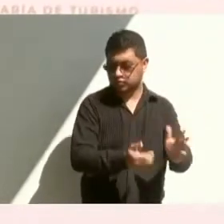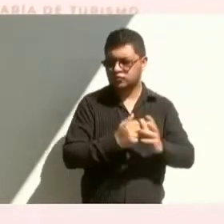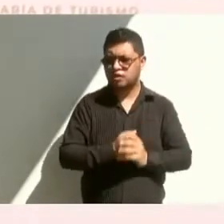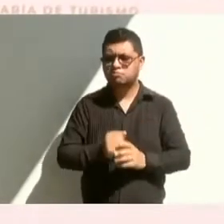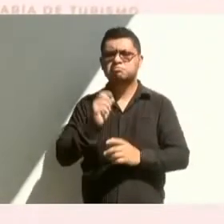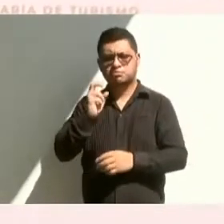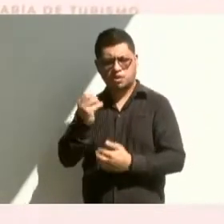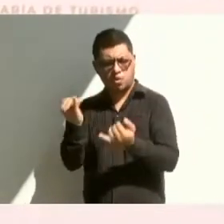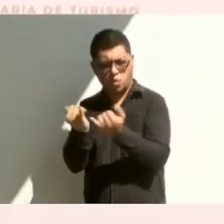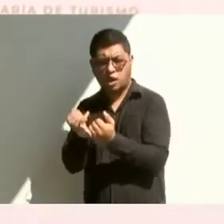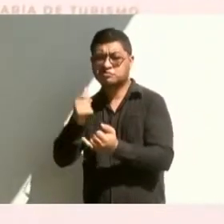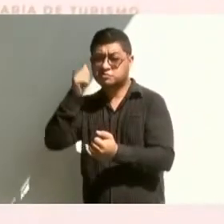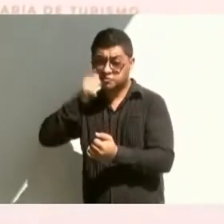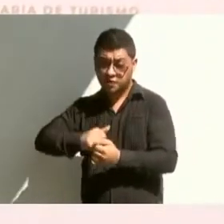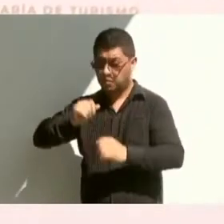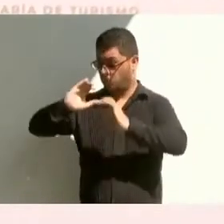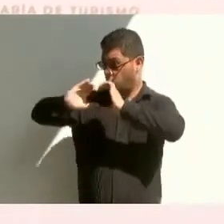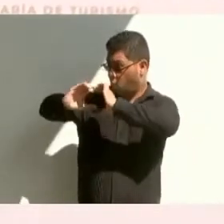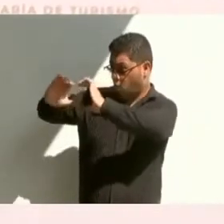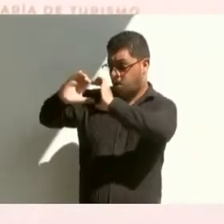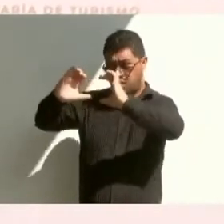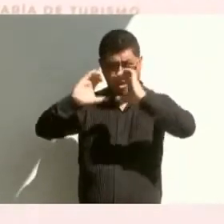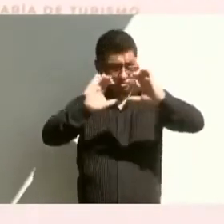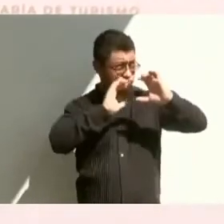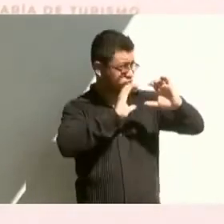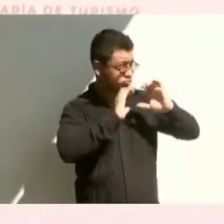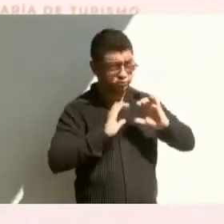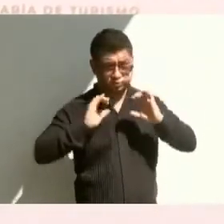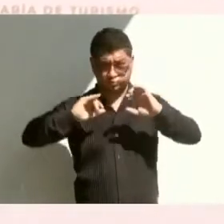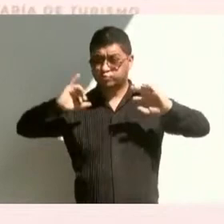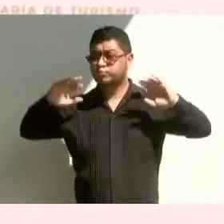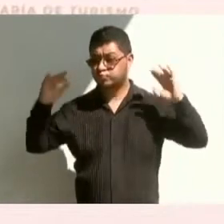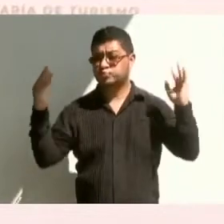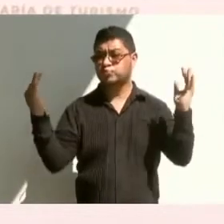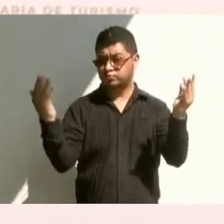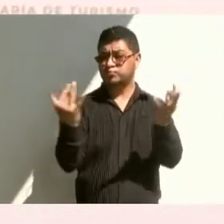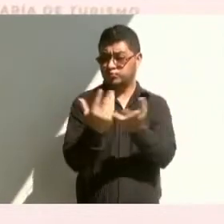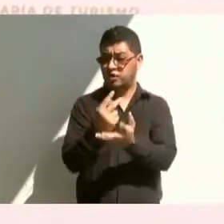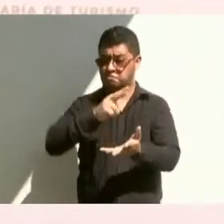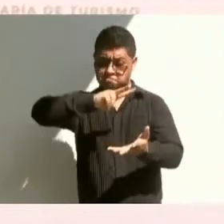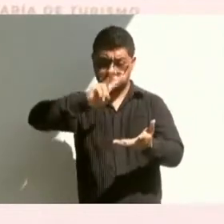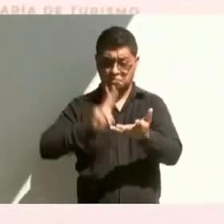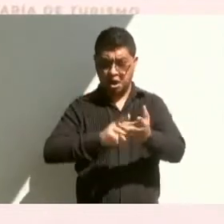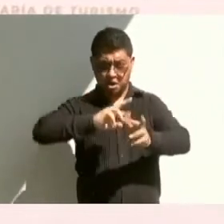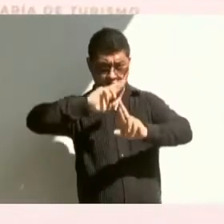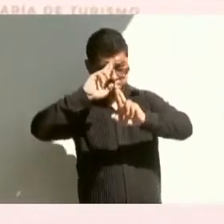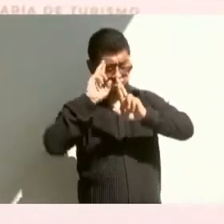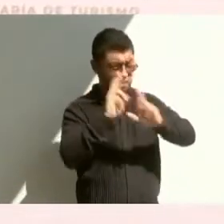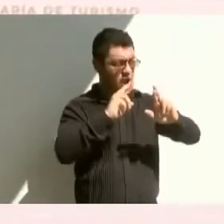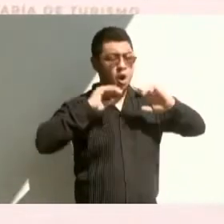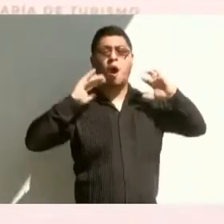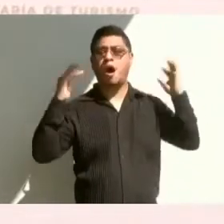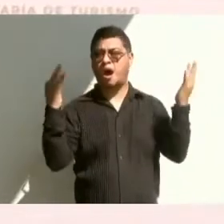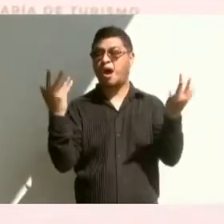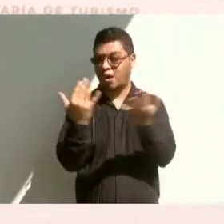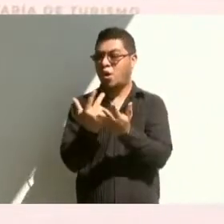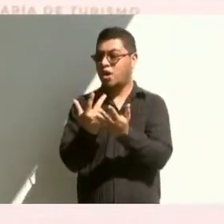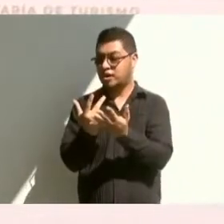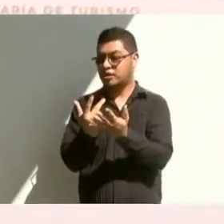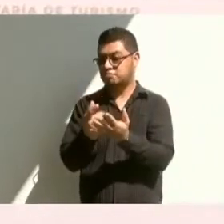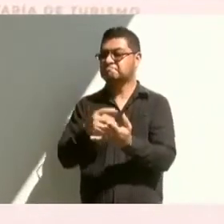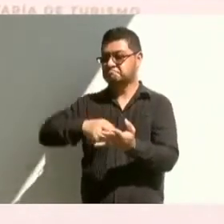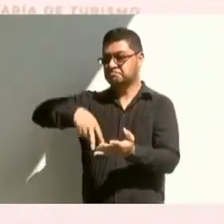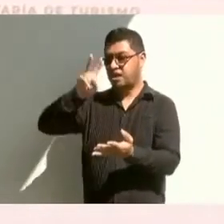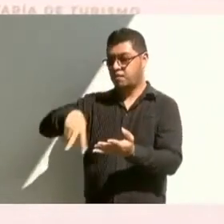ella se preserve el medio ambiente, se preserve los valores culturales y que realmente se genere una